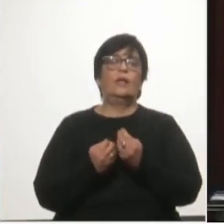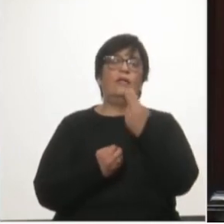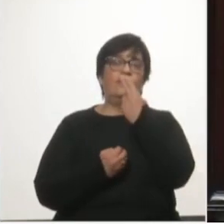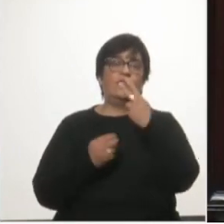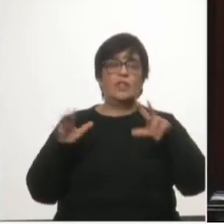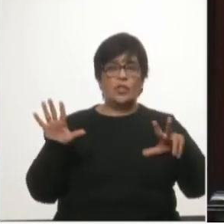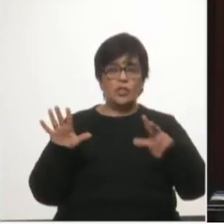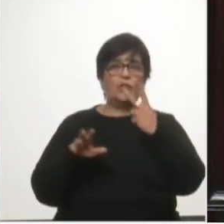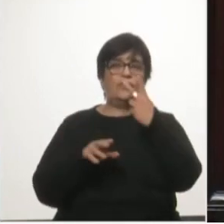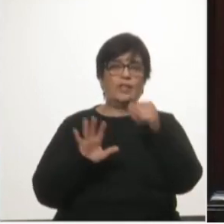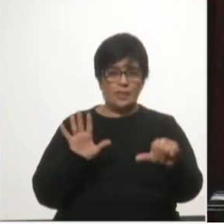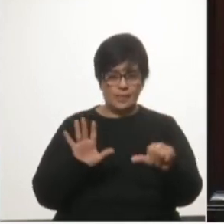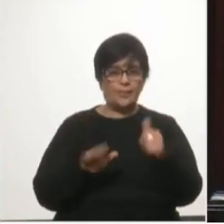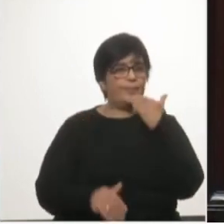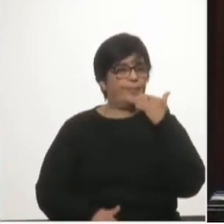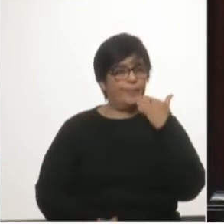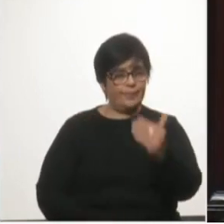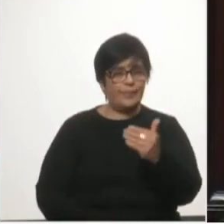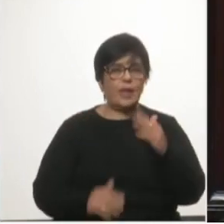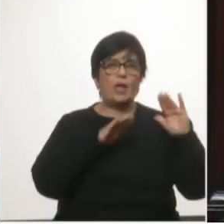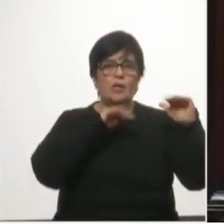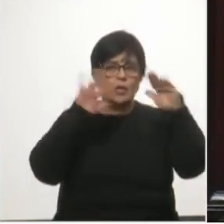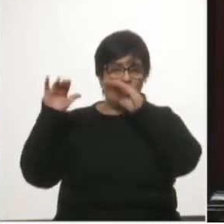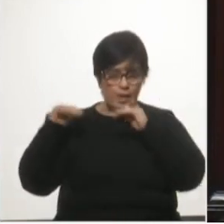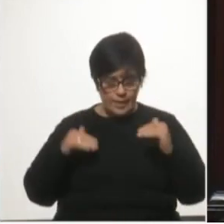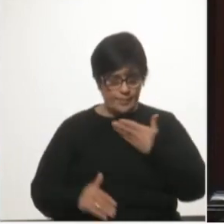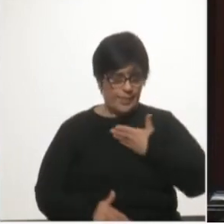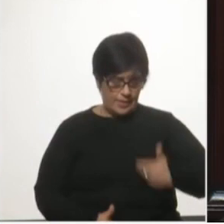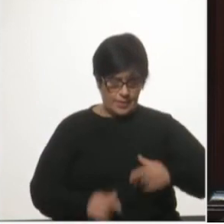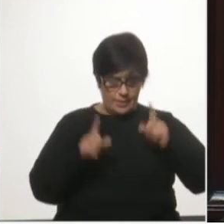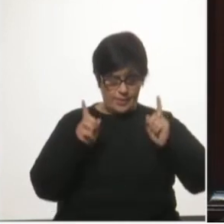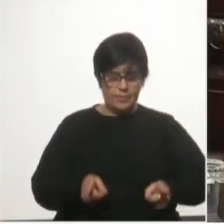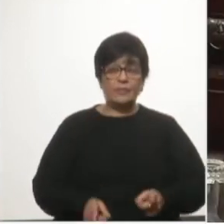muchas gracias colegas y presidente